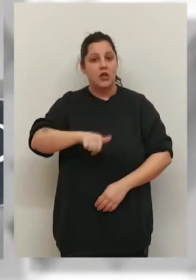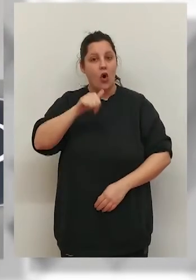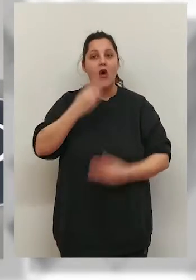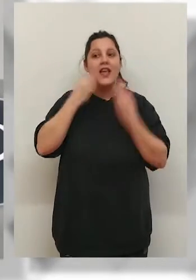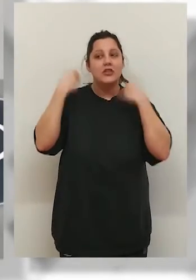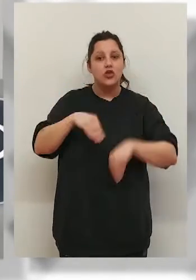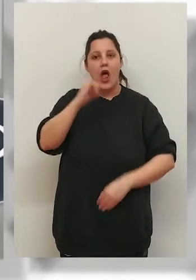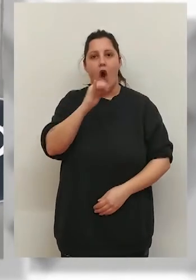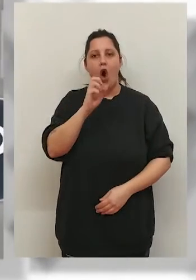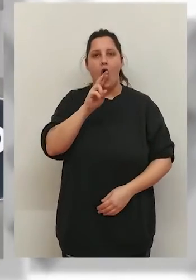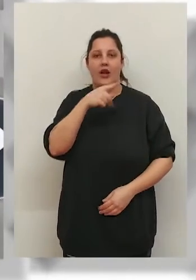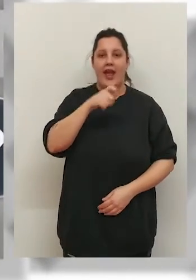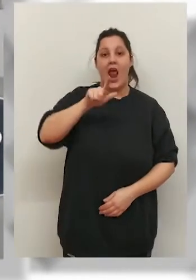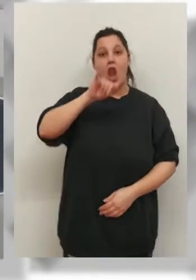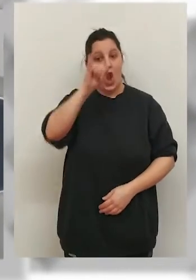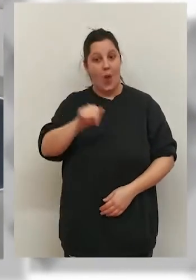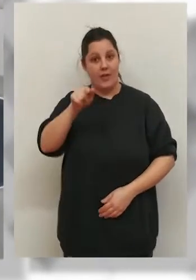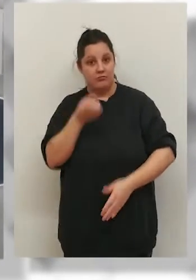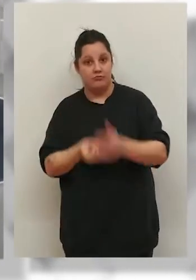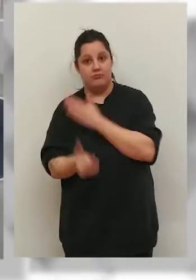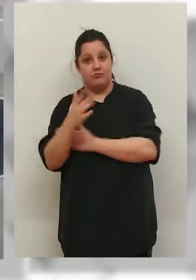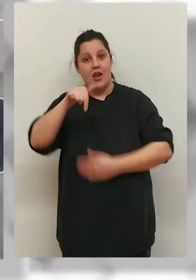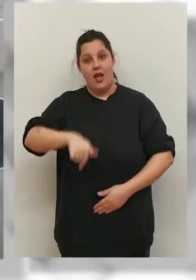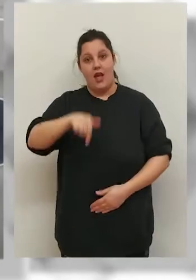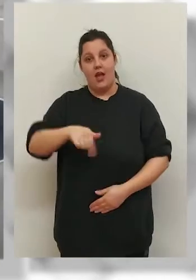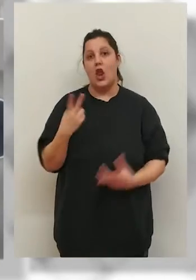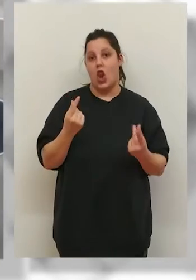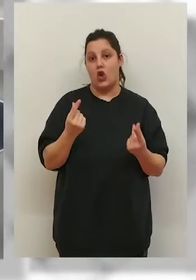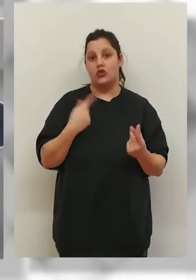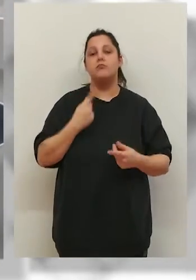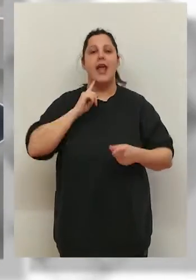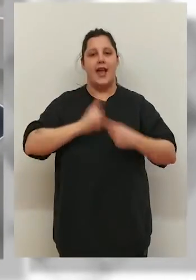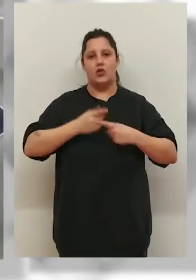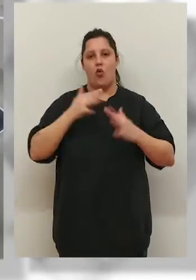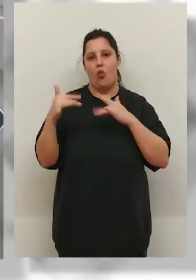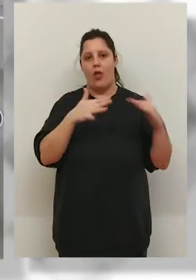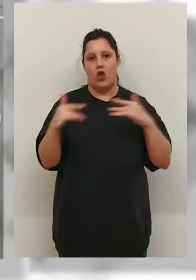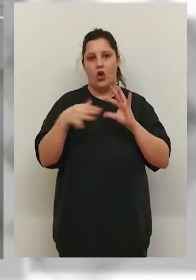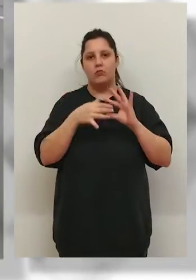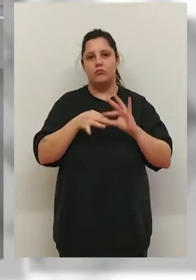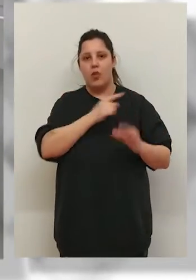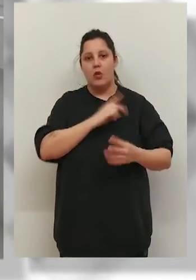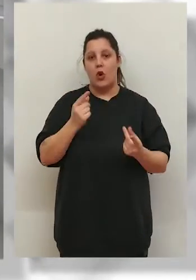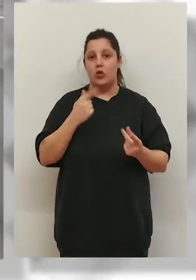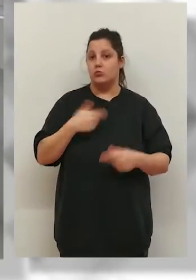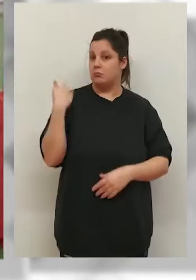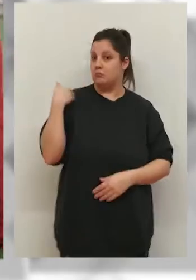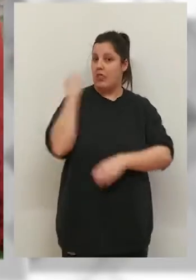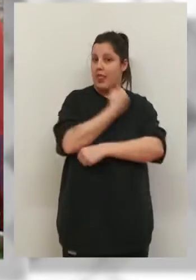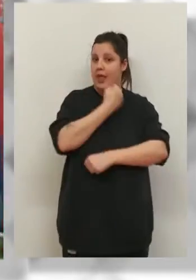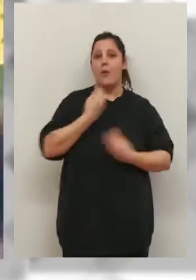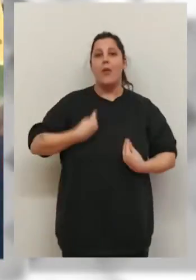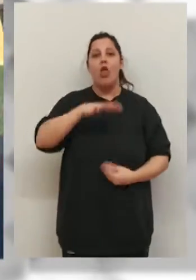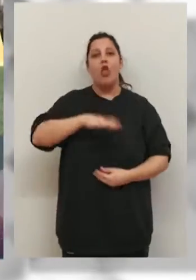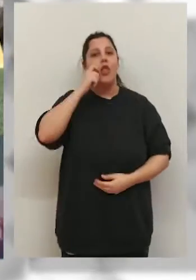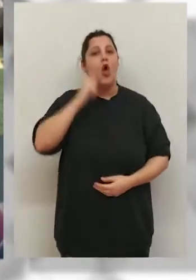Y en deportes conoceremos hoy la historia de Jorge López, natural de Logroño y exjugador del Club Deportivo Logroñés. Jorge vivía en Ucrania